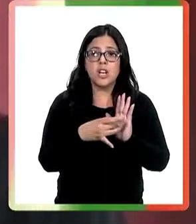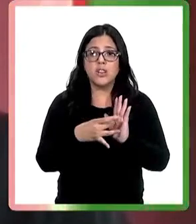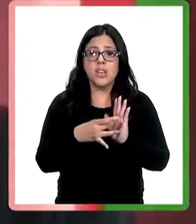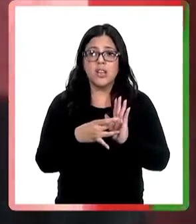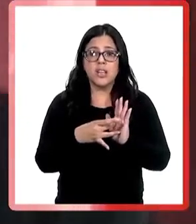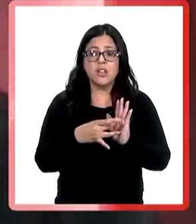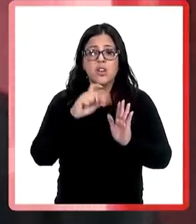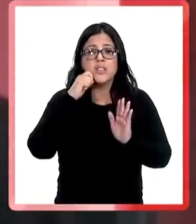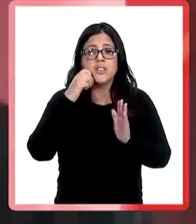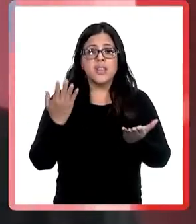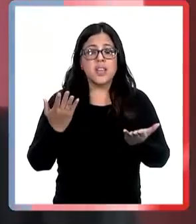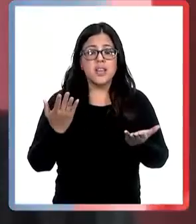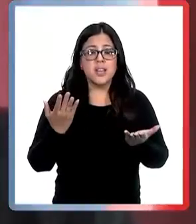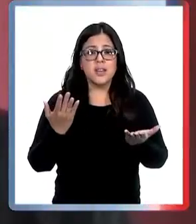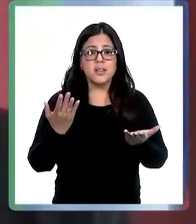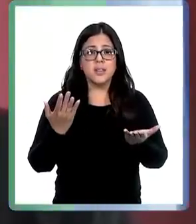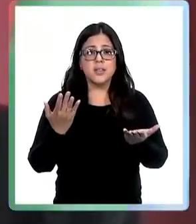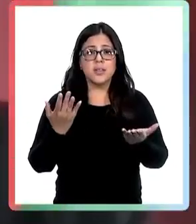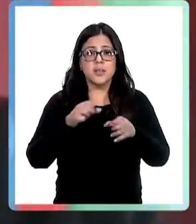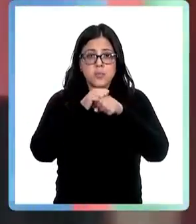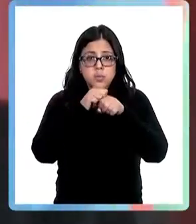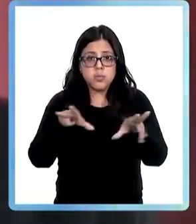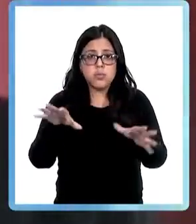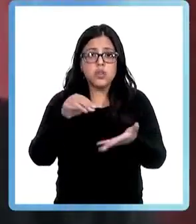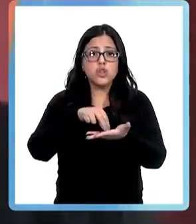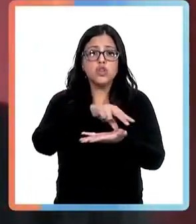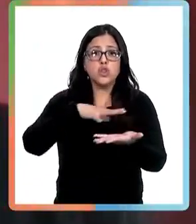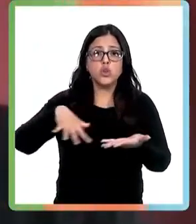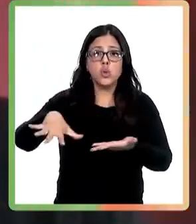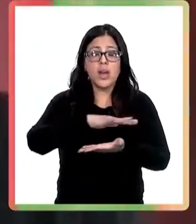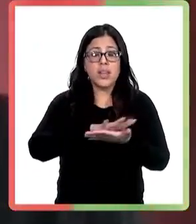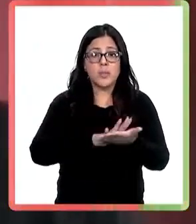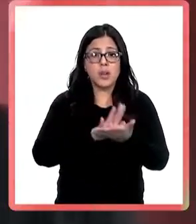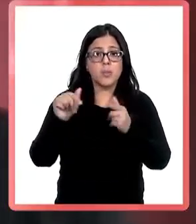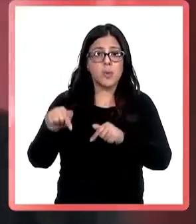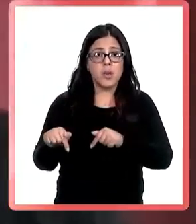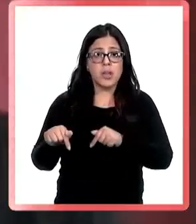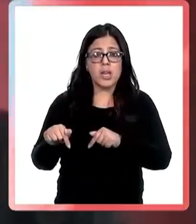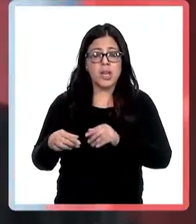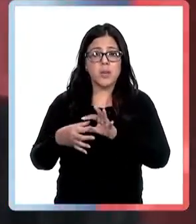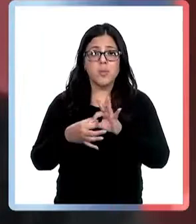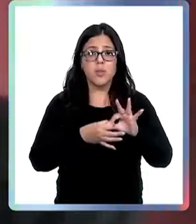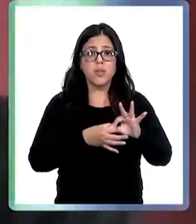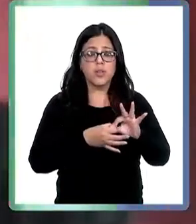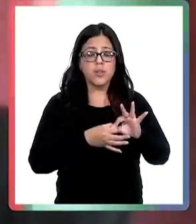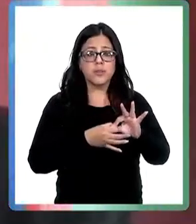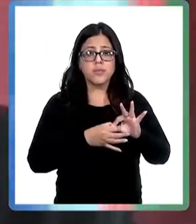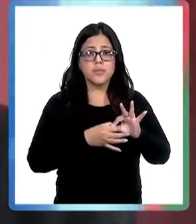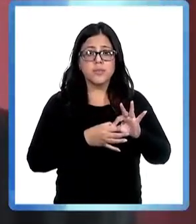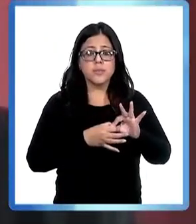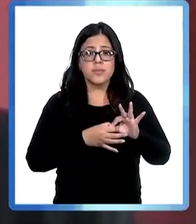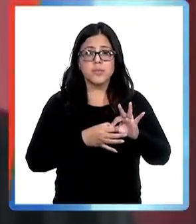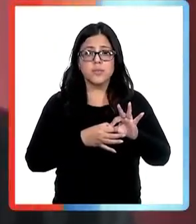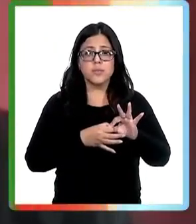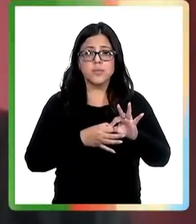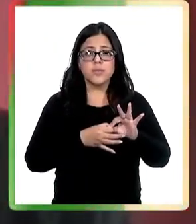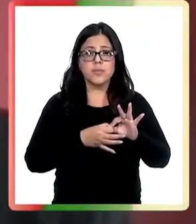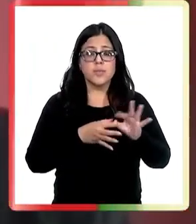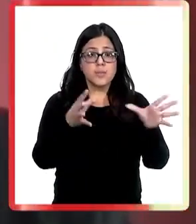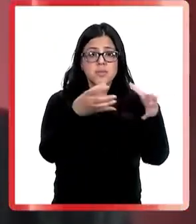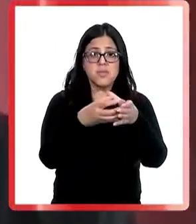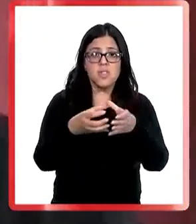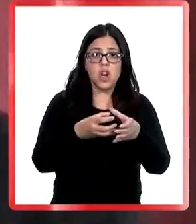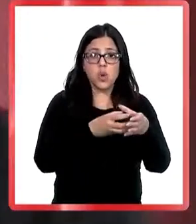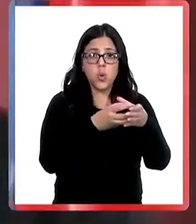por ejemplo, producto del desplazamiento de bandas, que es una posibilidad, y también de bandas